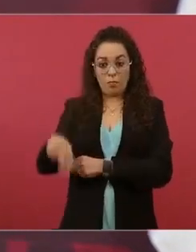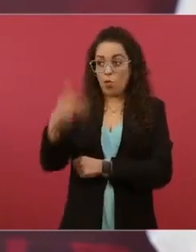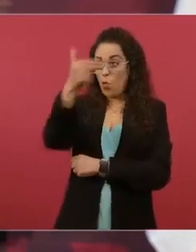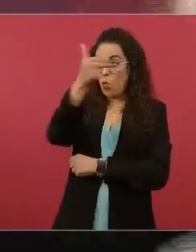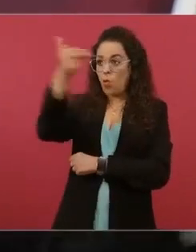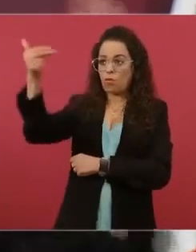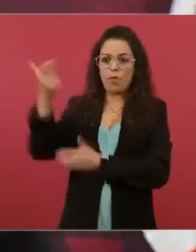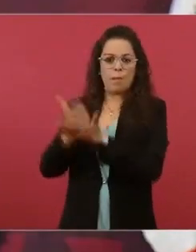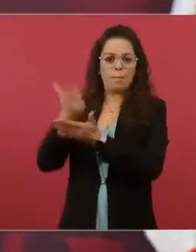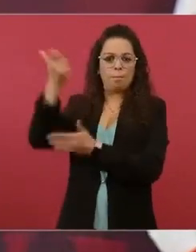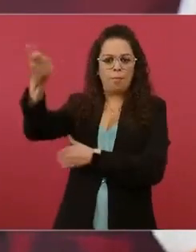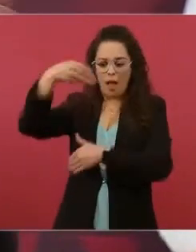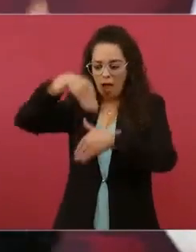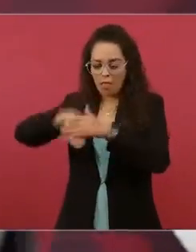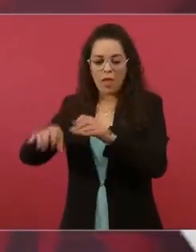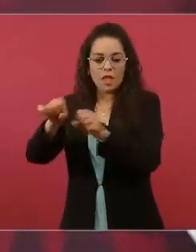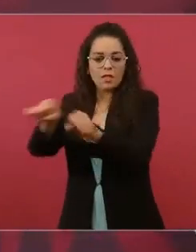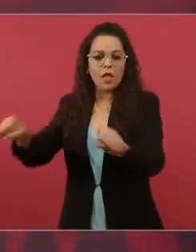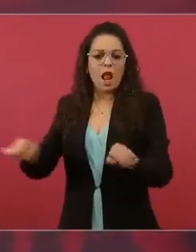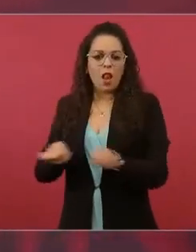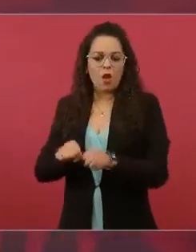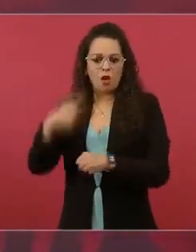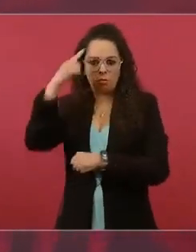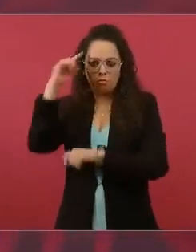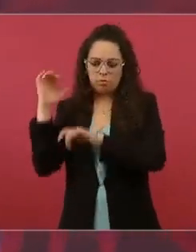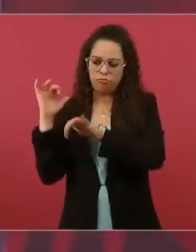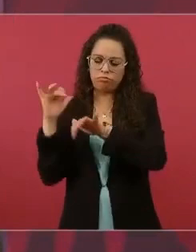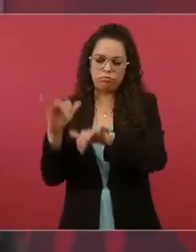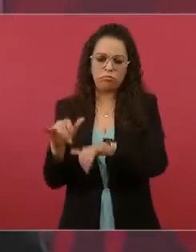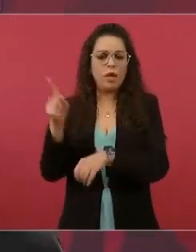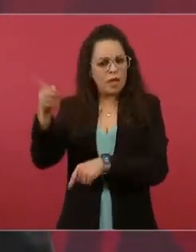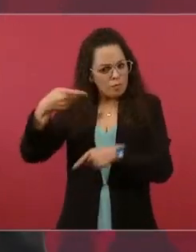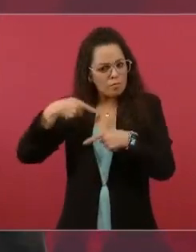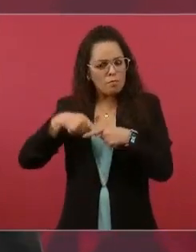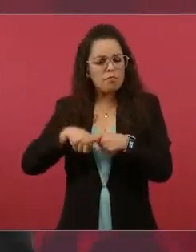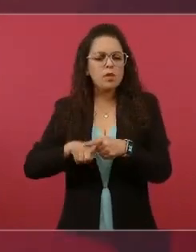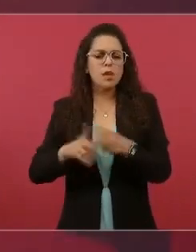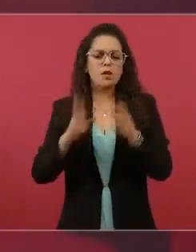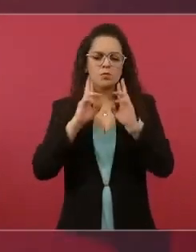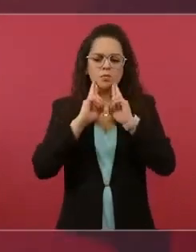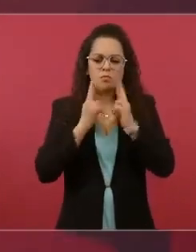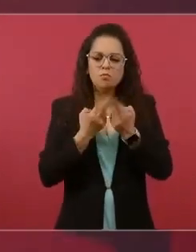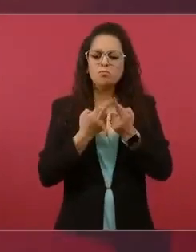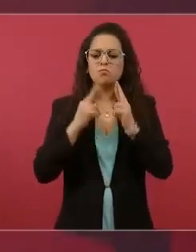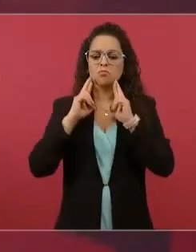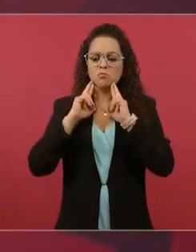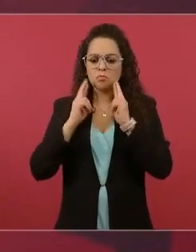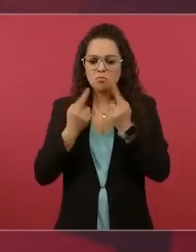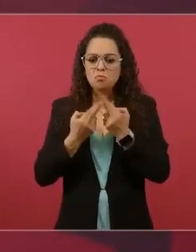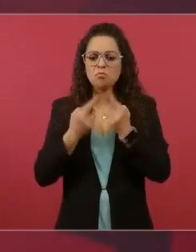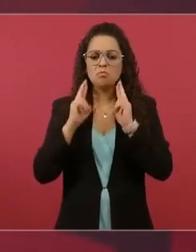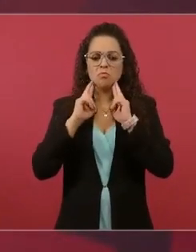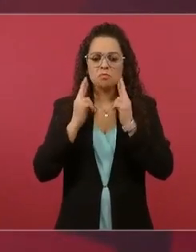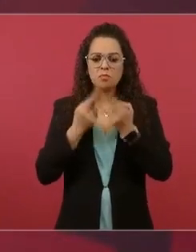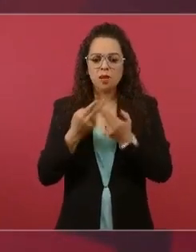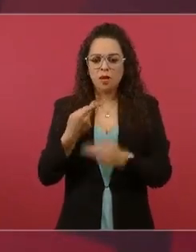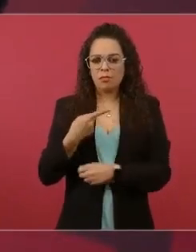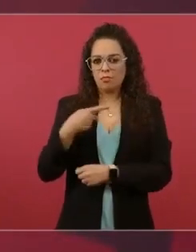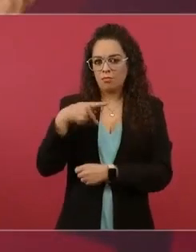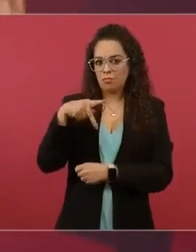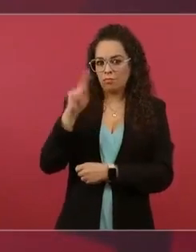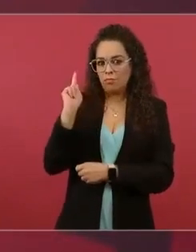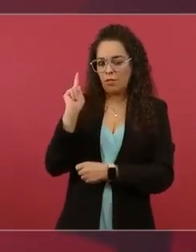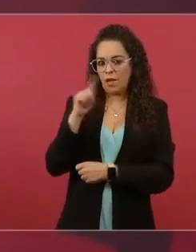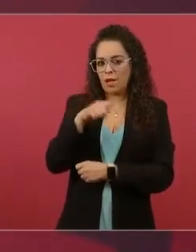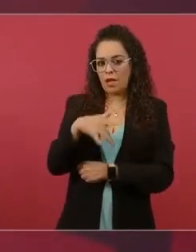ahí un salón del hotel, y empezaron, pero no aguantaron, o sea, porque